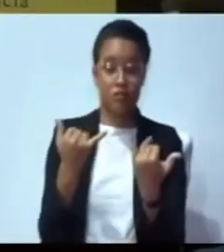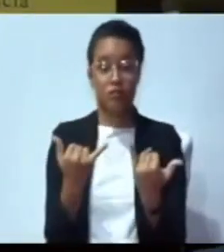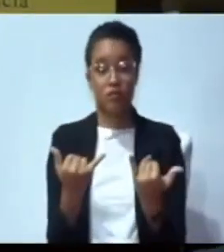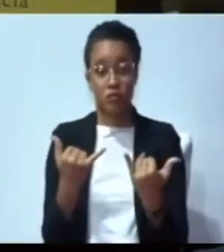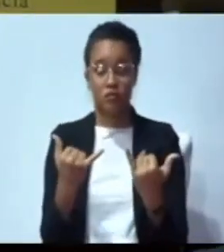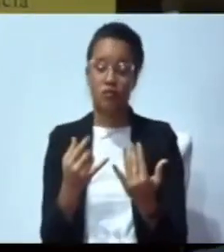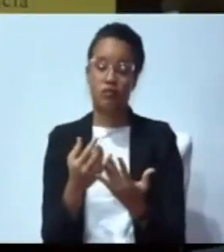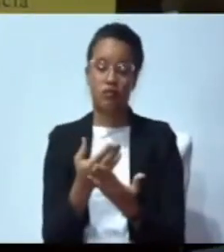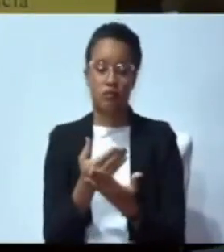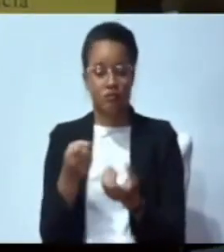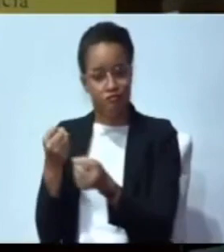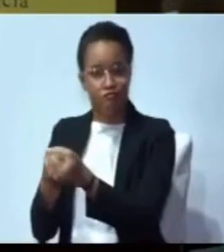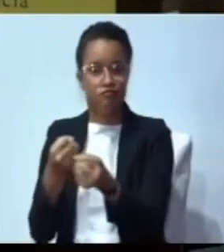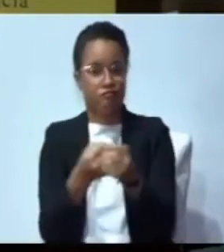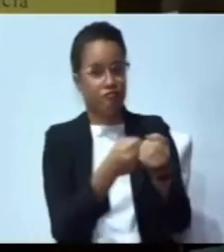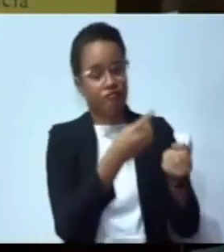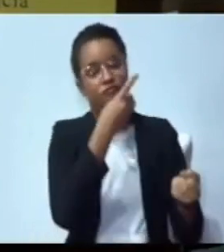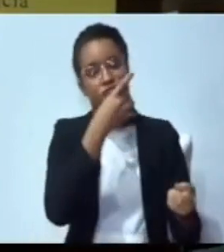dominicanas.